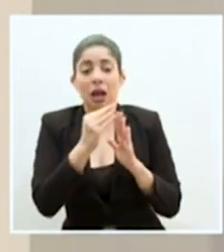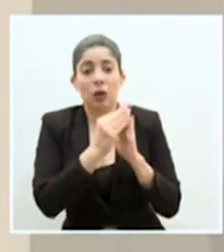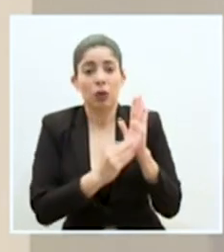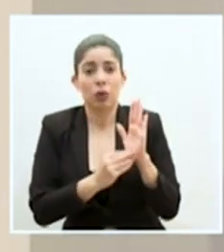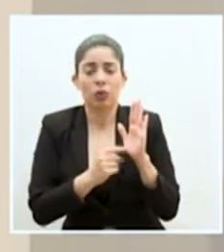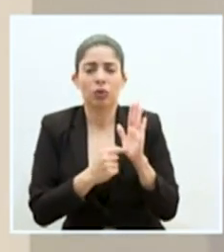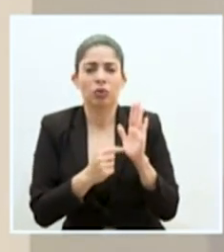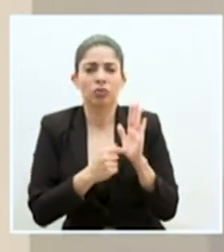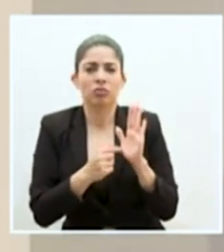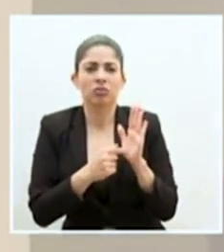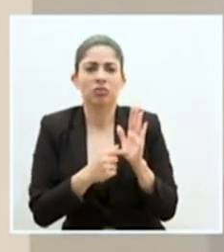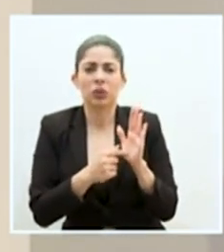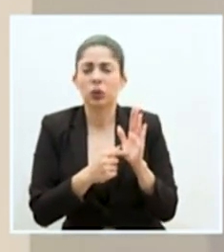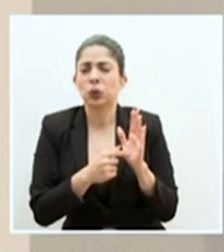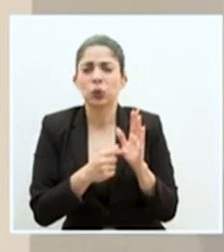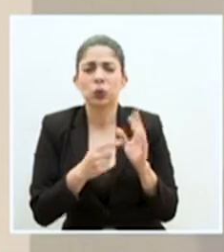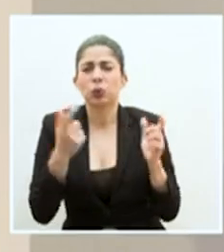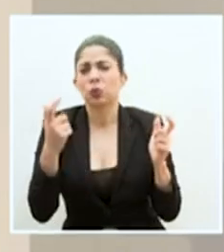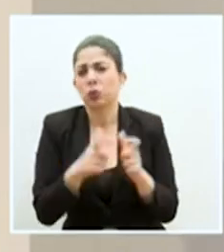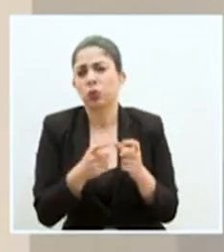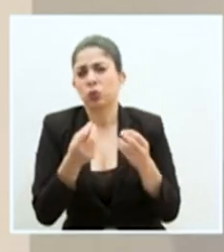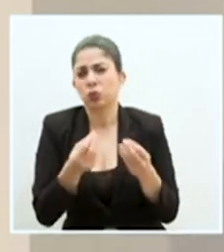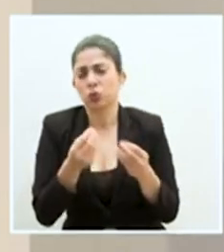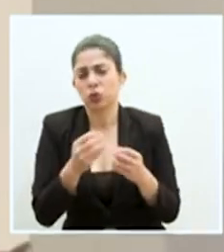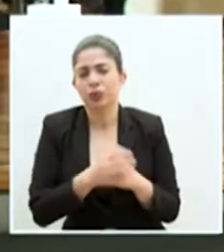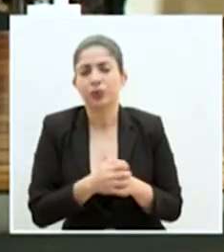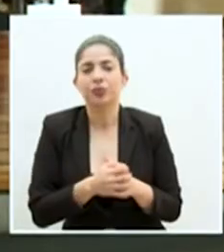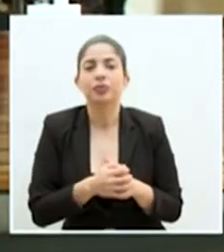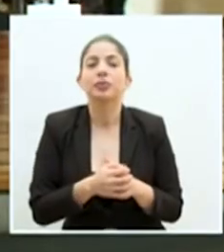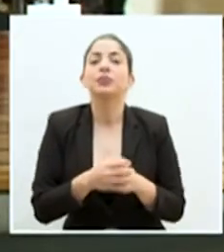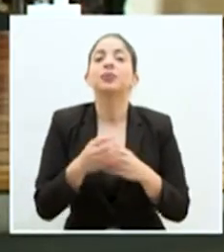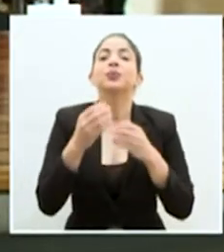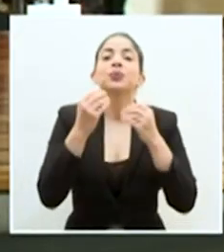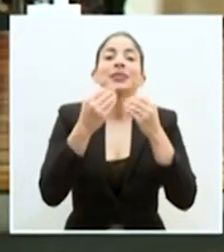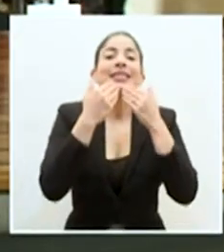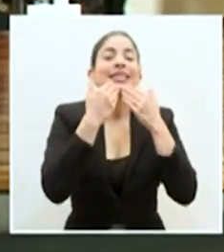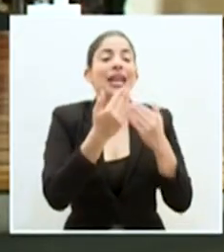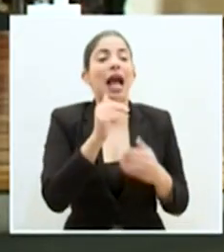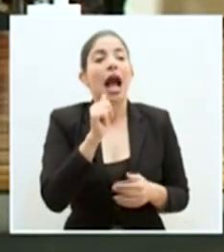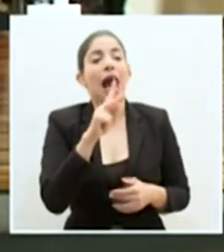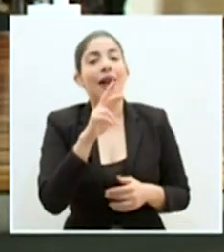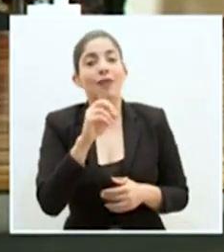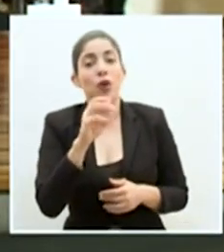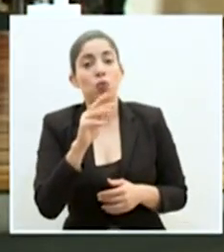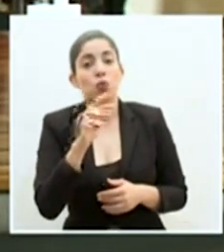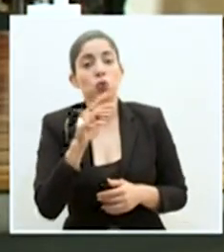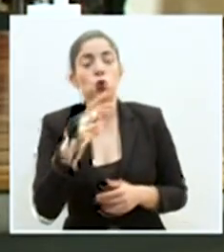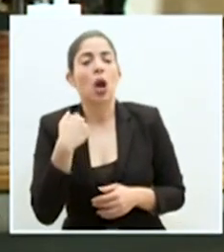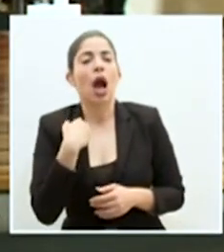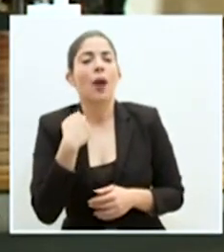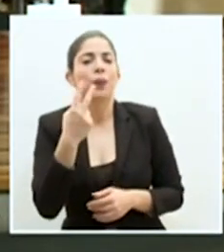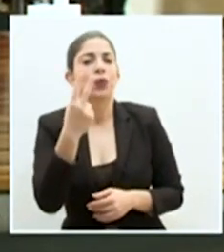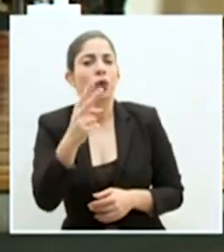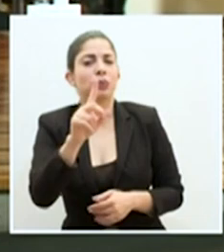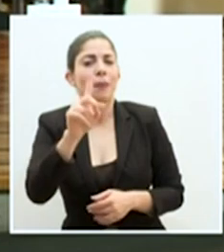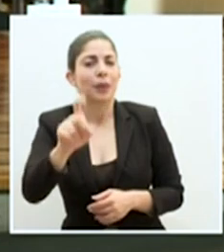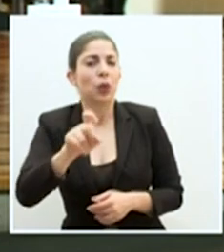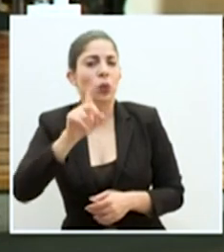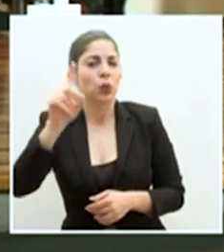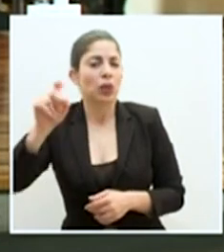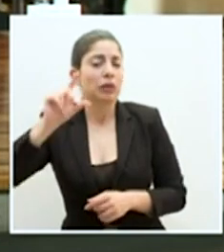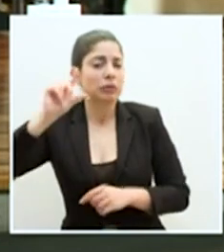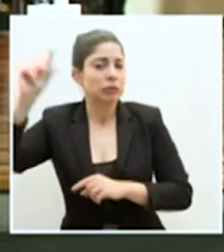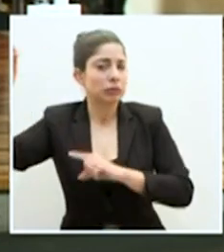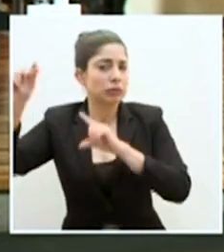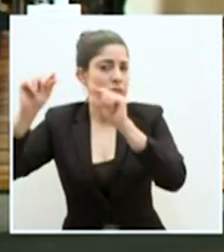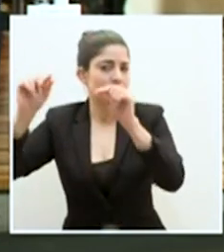prácticamente está muy, muy disminuido. Muchas gracias, Álvaro Murillo. Tenemos dos comunidades de medios de